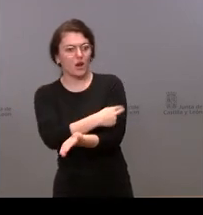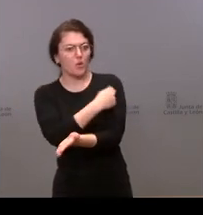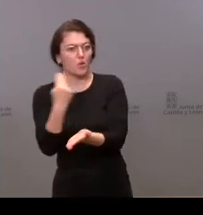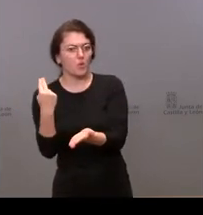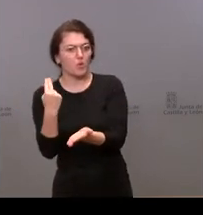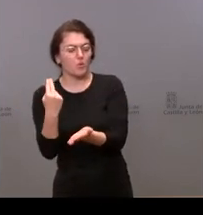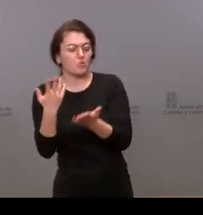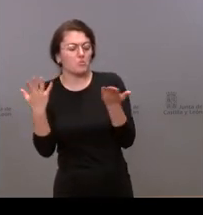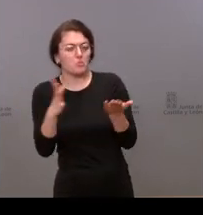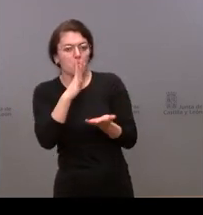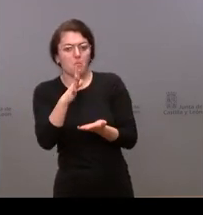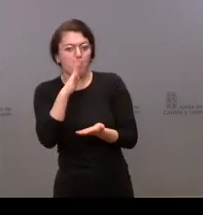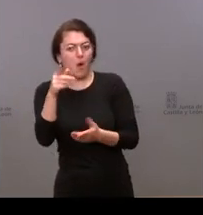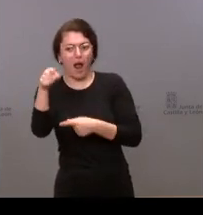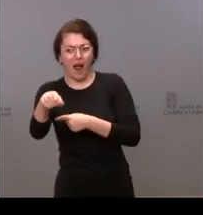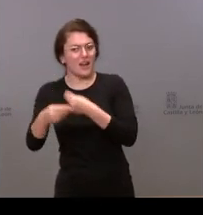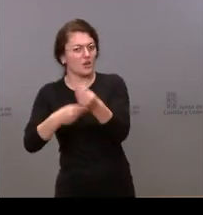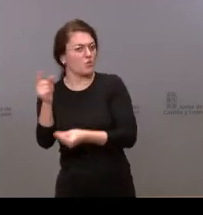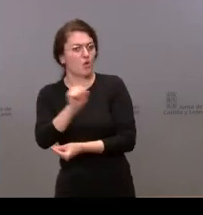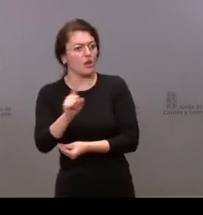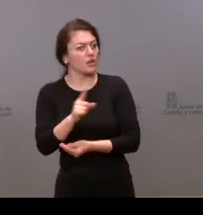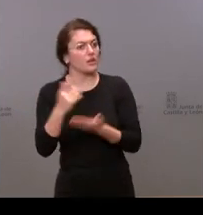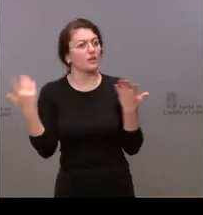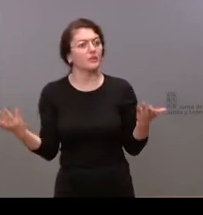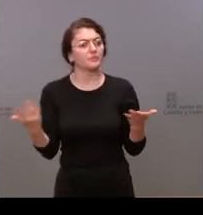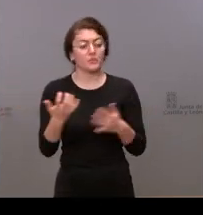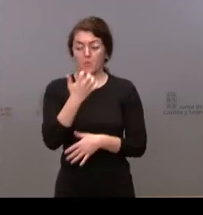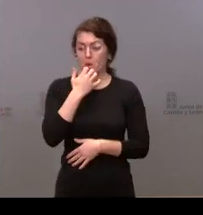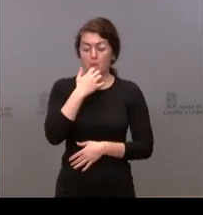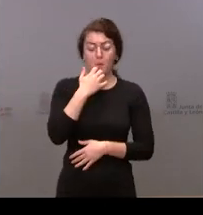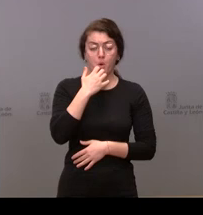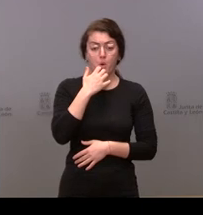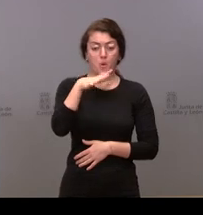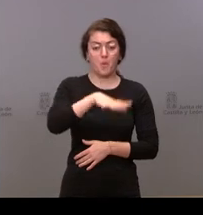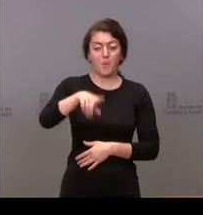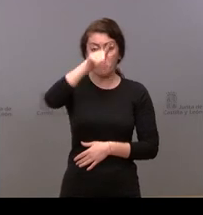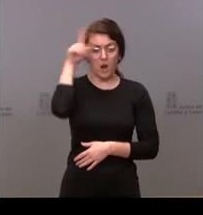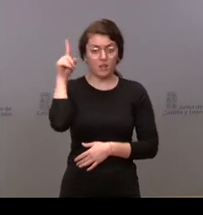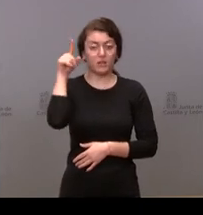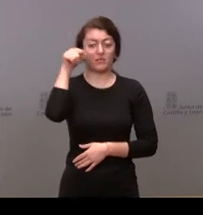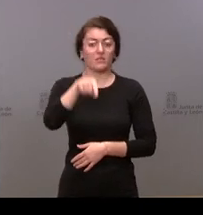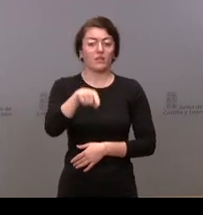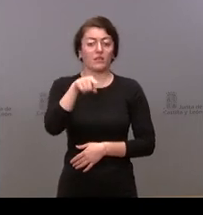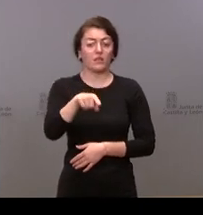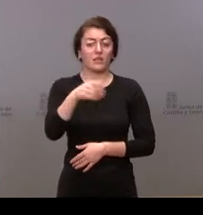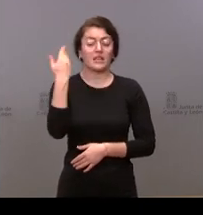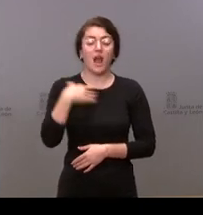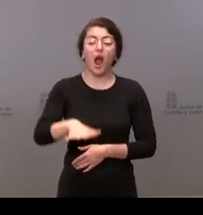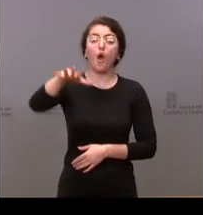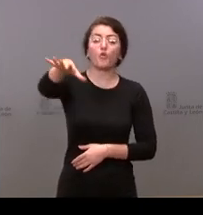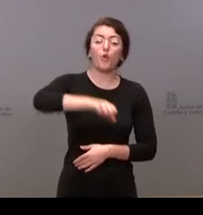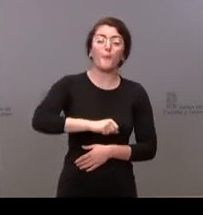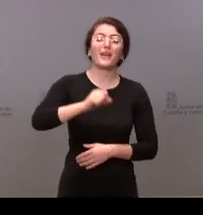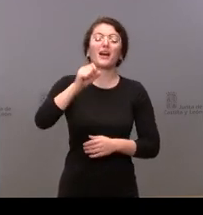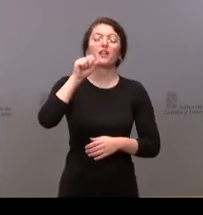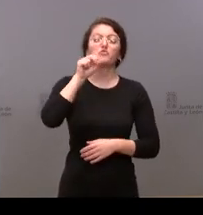consultorios porque no se están realizando entonces en sitios como en Madrid se ha anunciado la compra de 12 millones de unidades se ha anunciado y